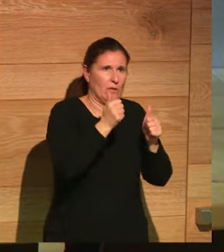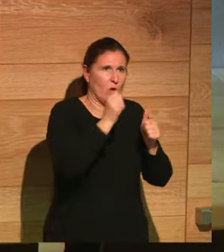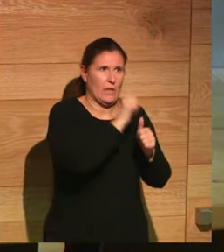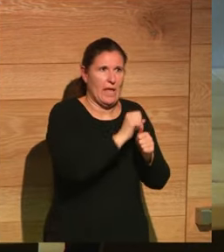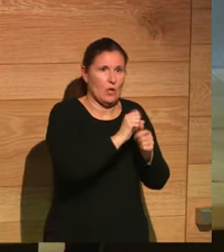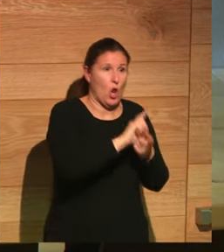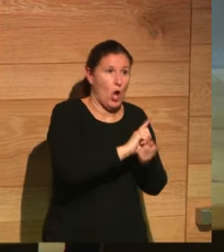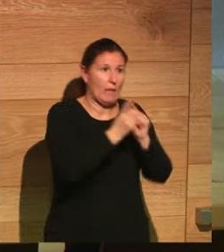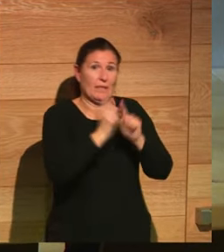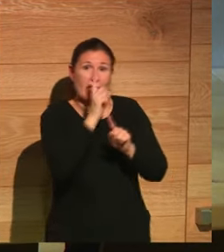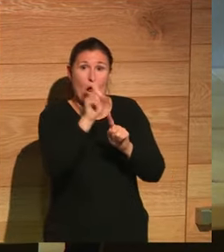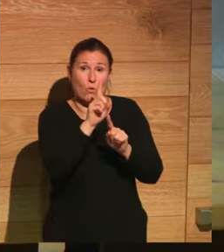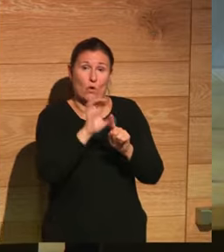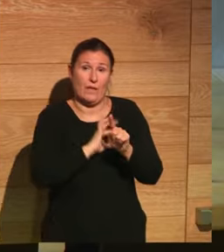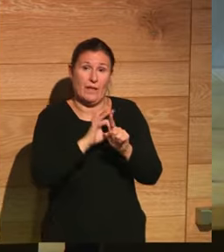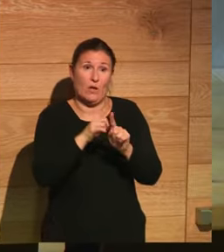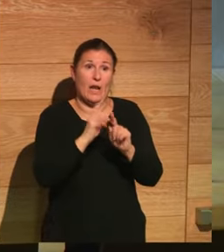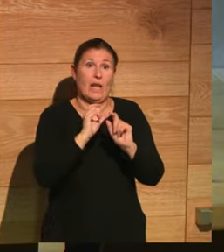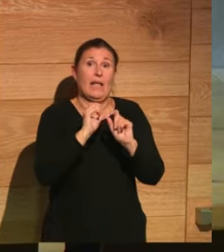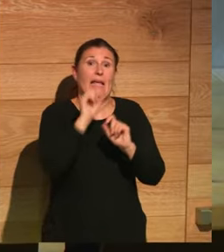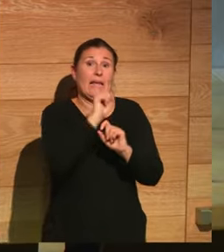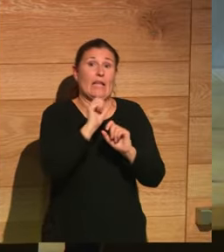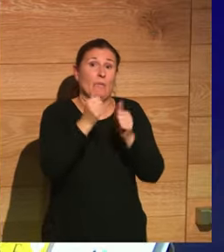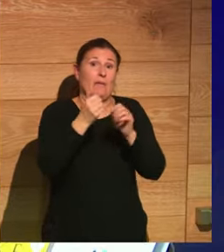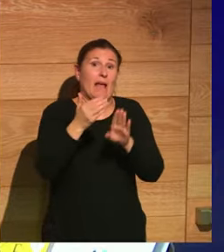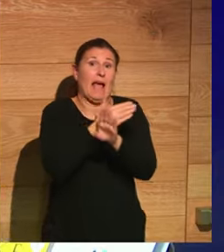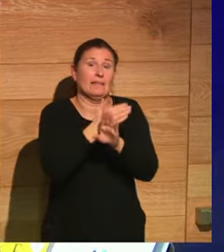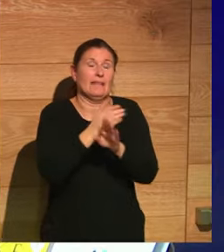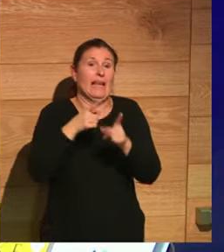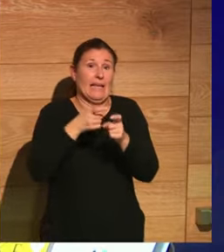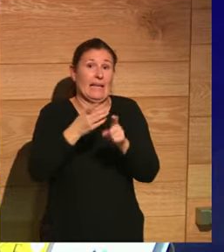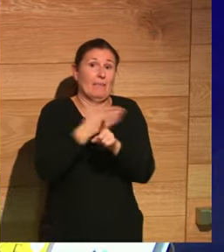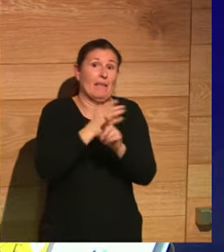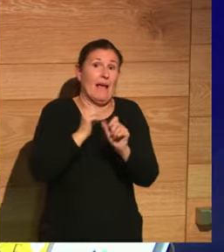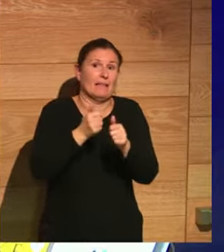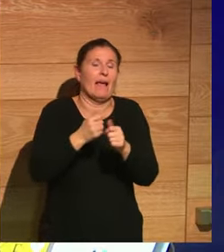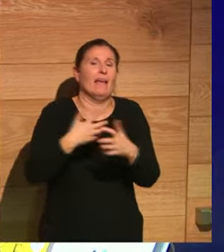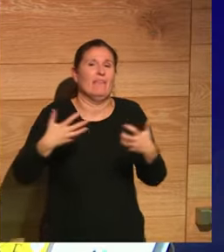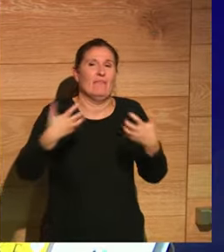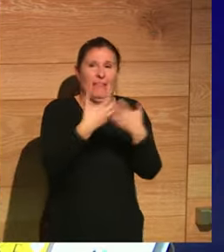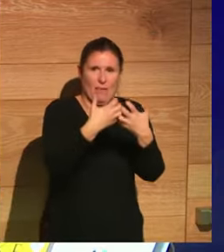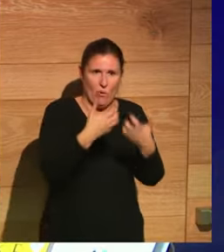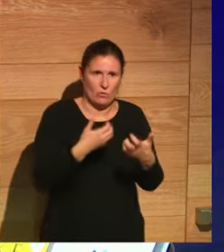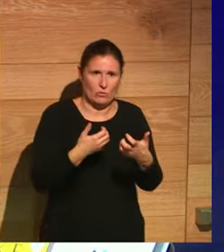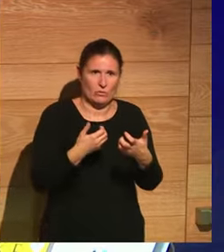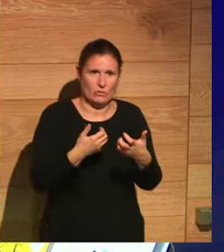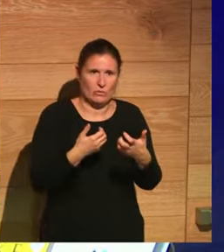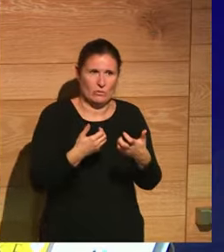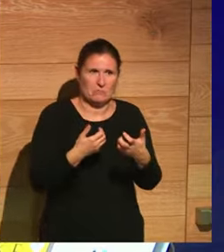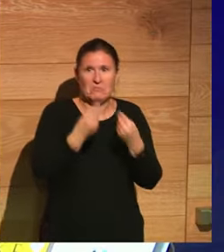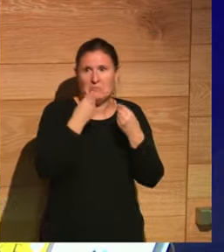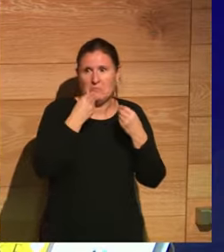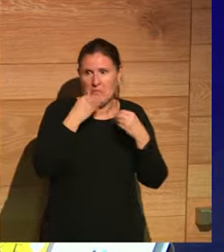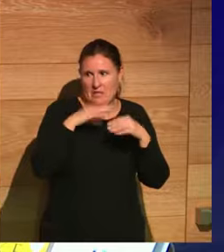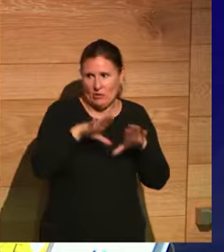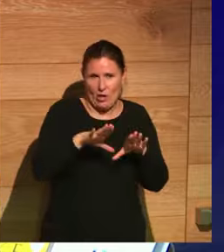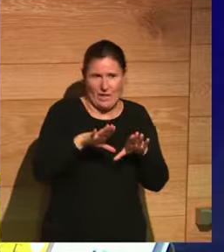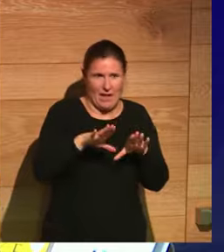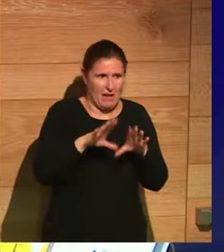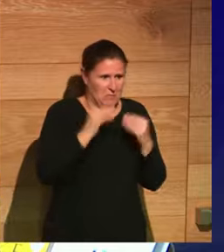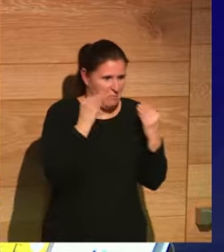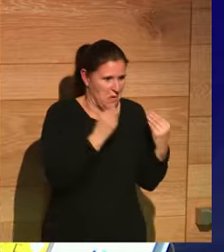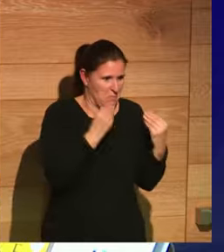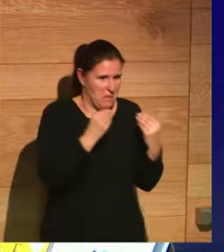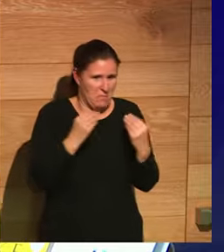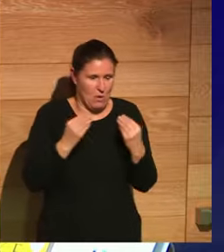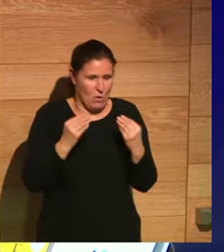de enero así llegamos antes empieza el año antes llegamos antes a la guerra y vencemos a segedenses y numantinos la historia no me digáis que no es redonda